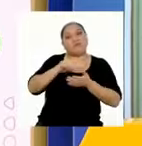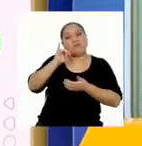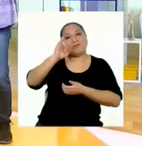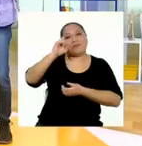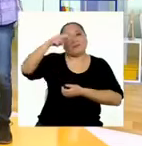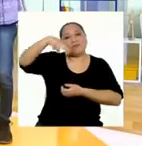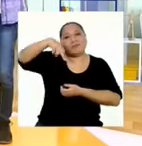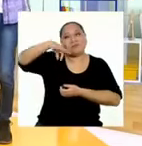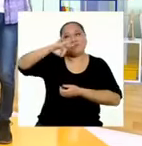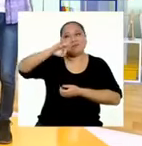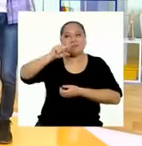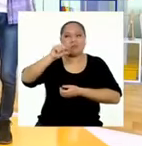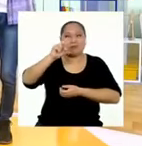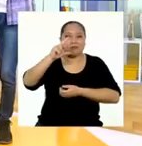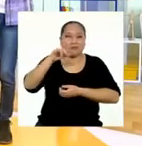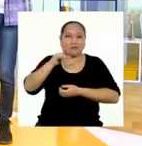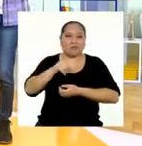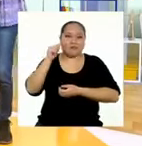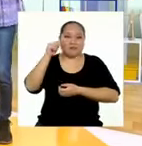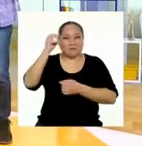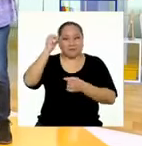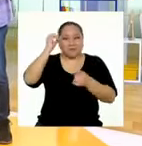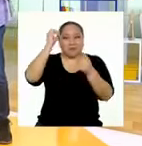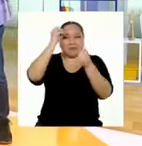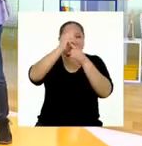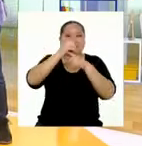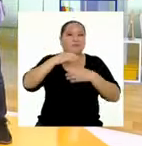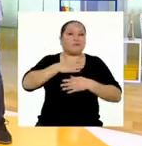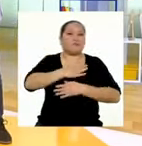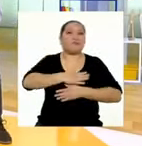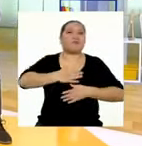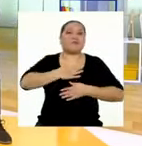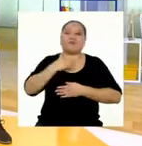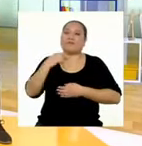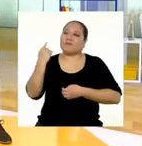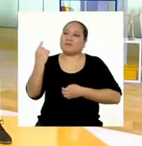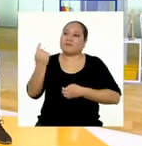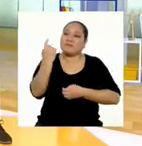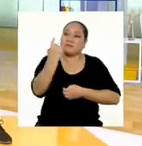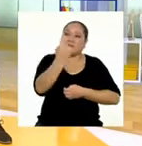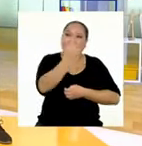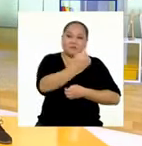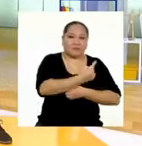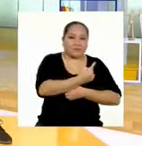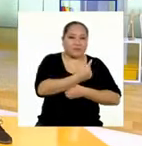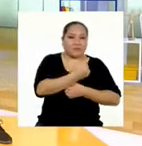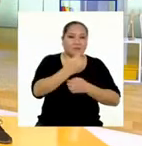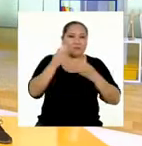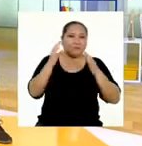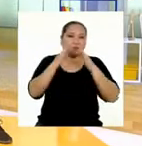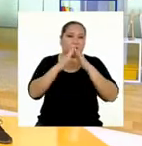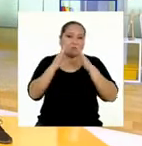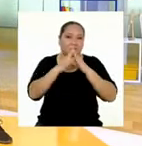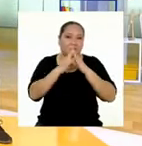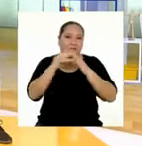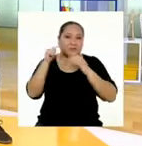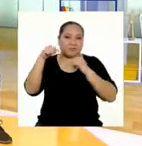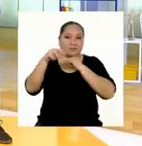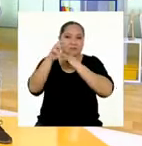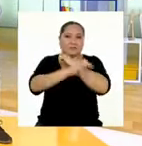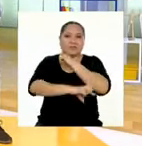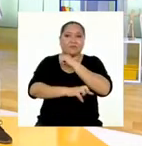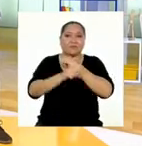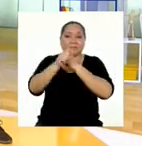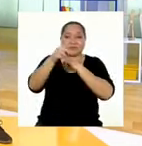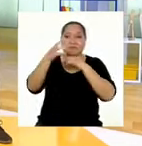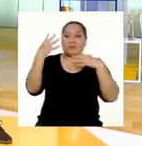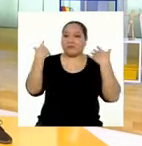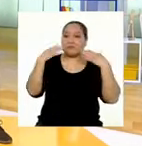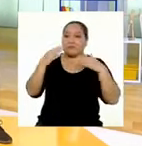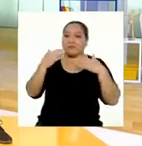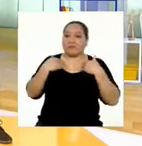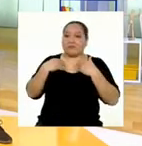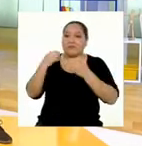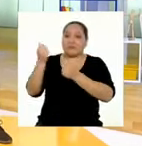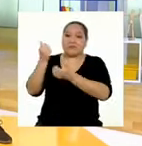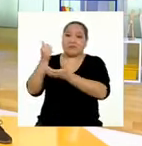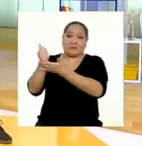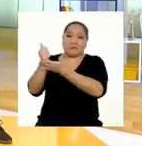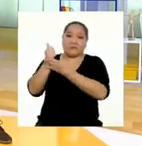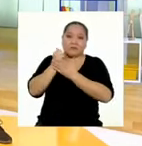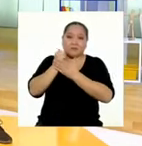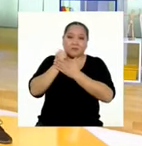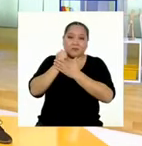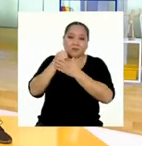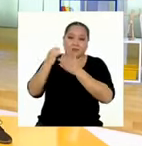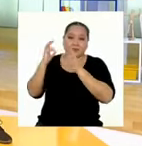infografías, que tienen como objetivo el bienestar de cada uno de los hogares de nuestro país. Si han recibido ayuda de un familiar,